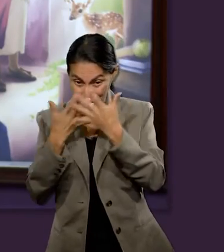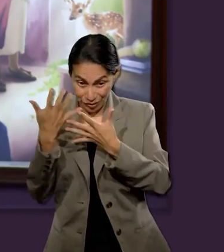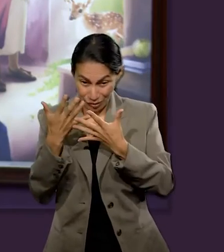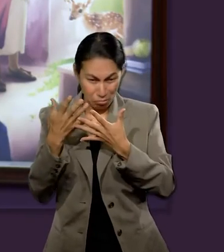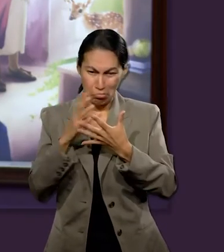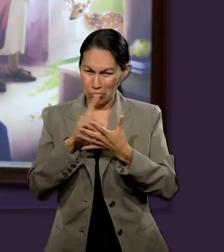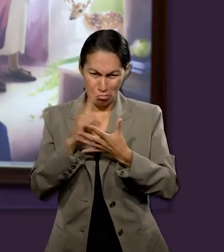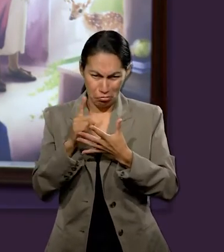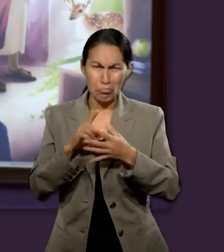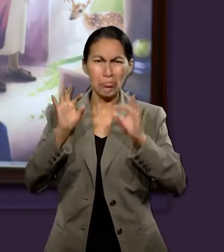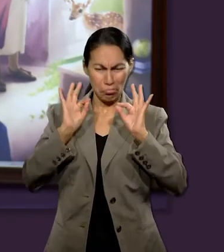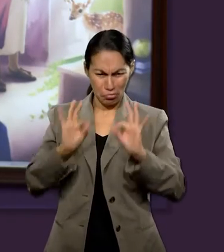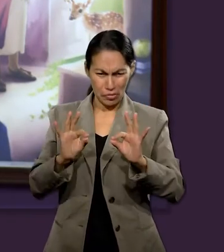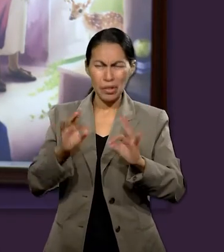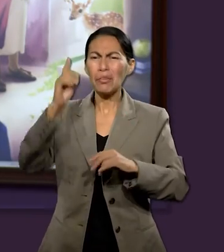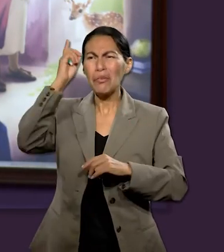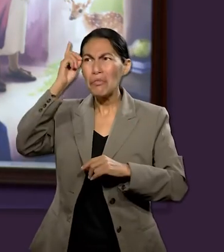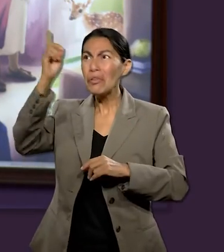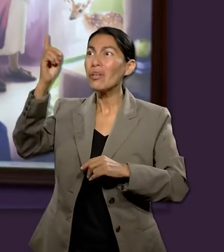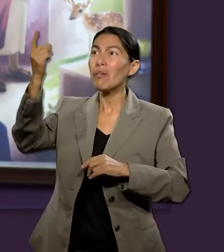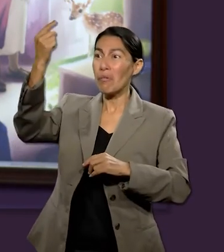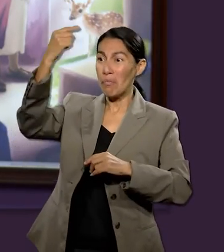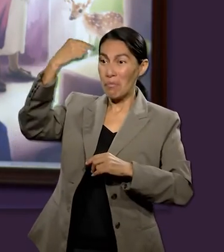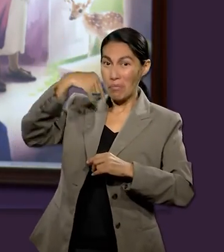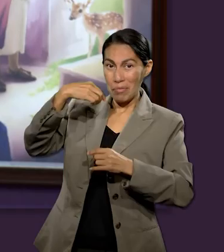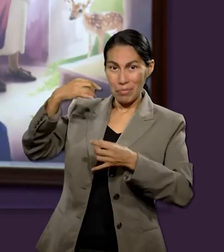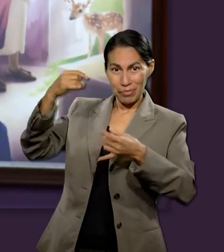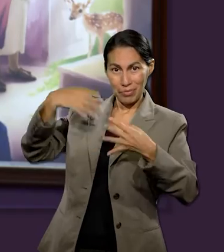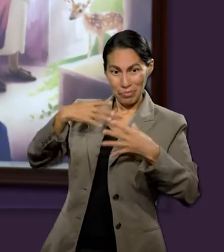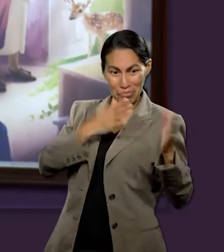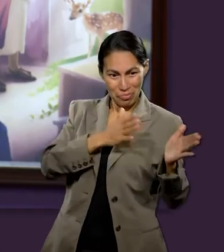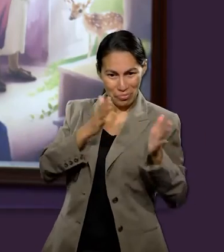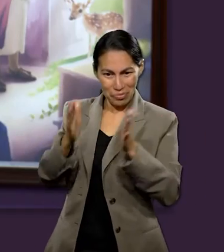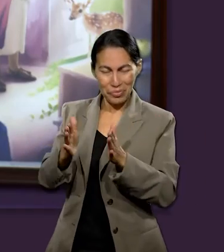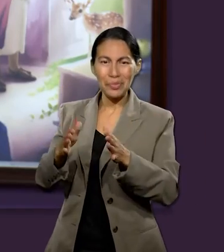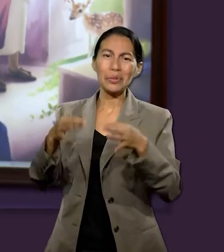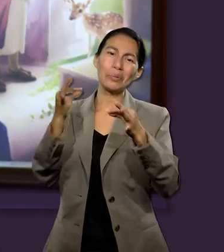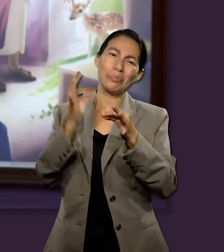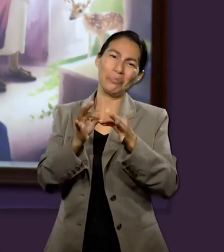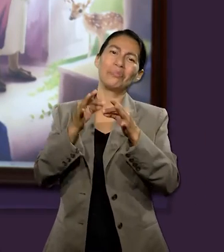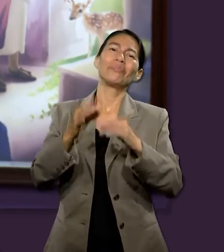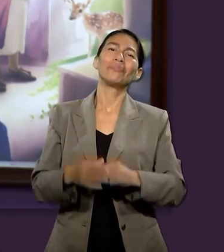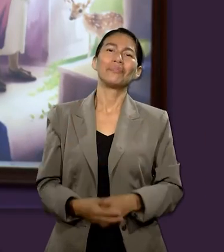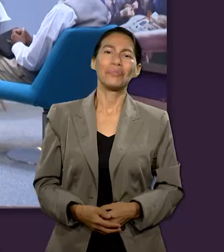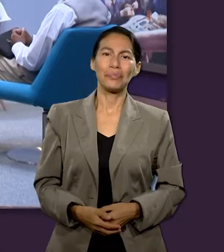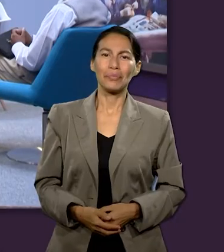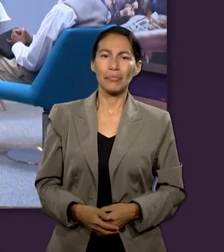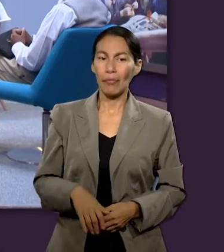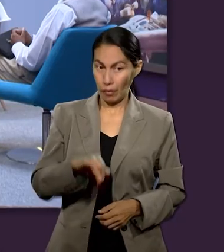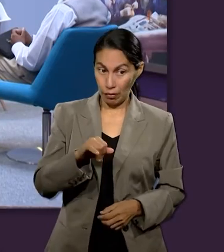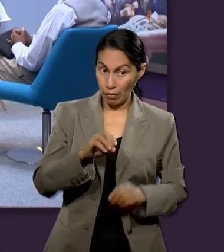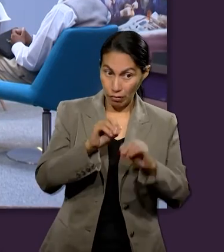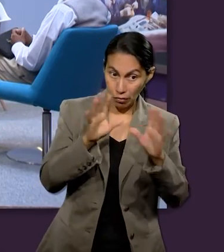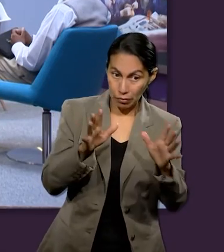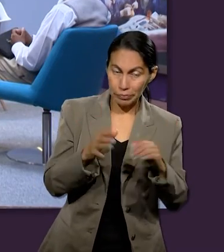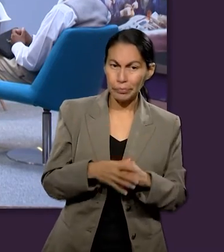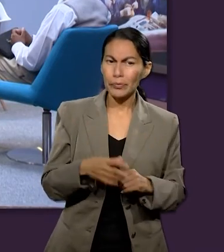sintetizar toda esta idea teniendo claro que soy parte de un propósito totalmente